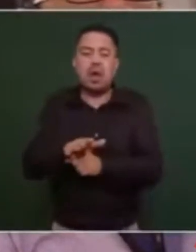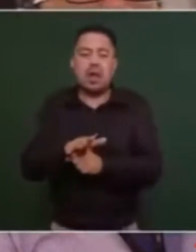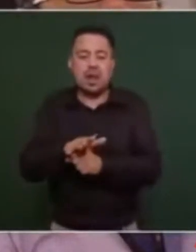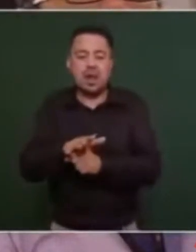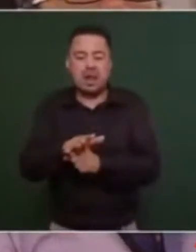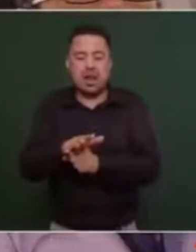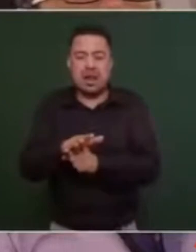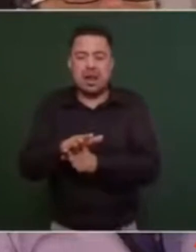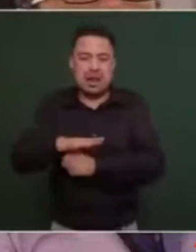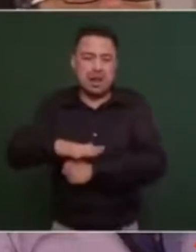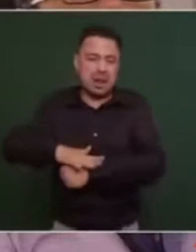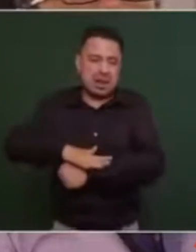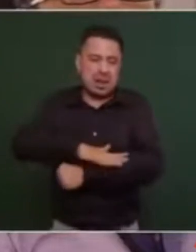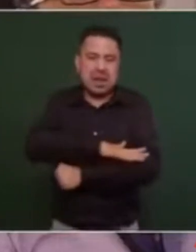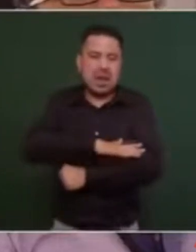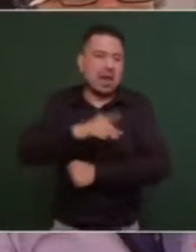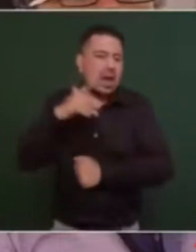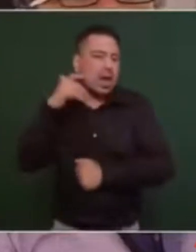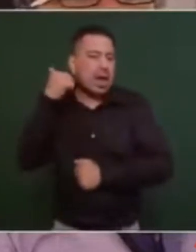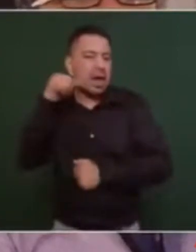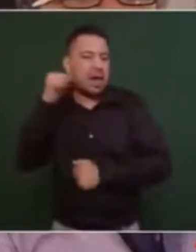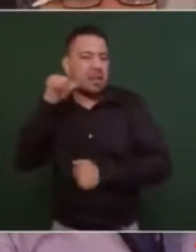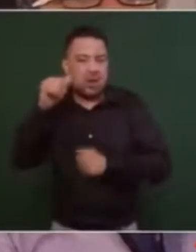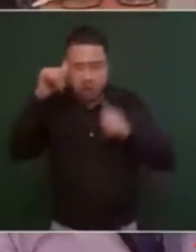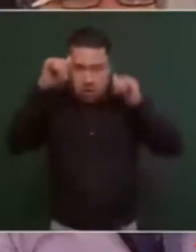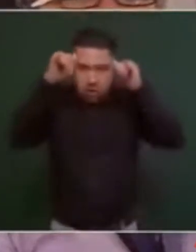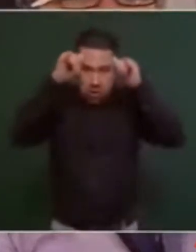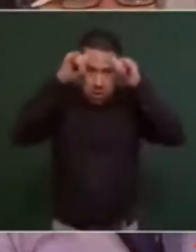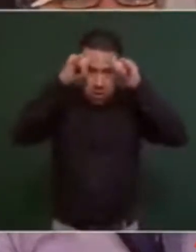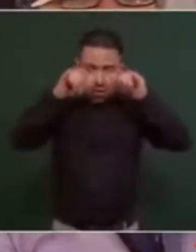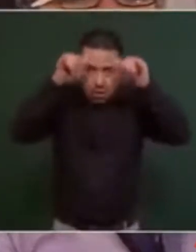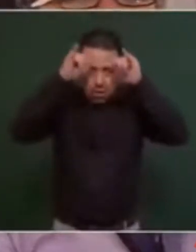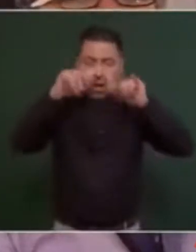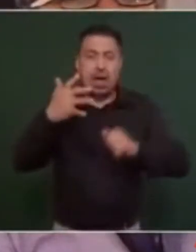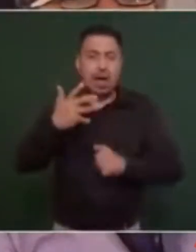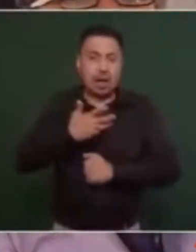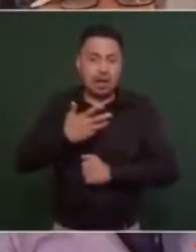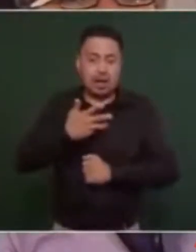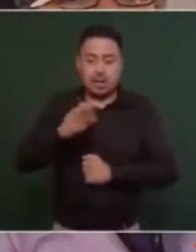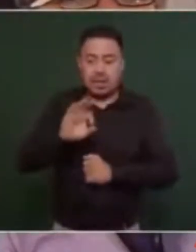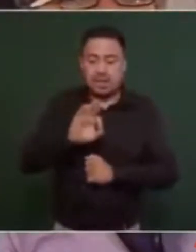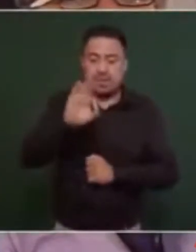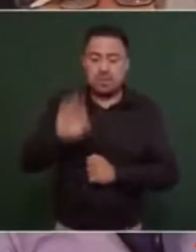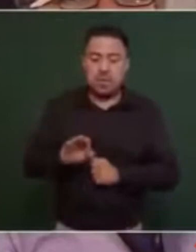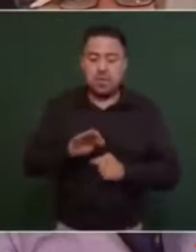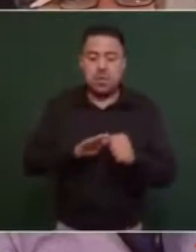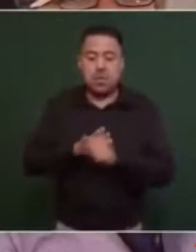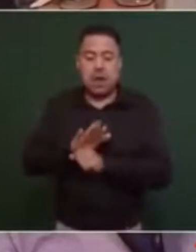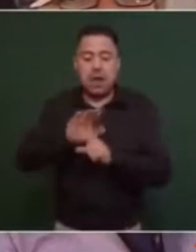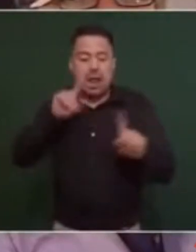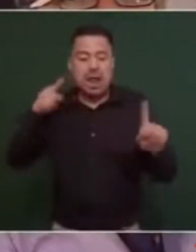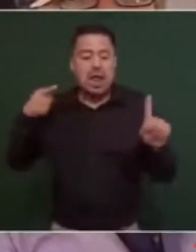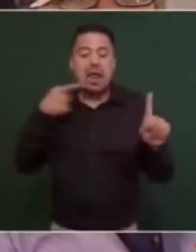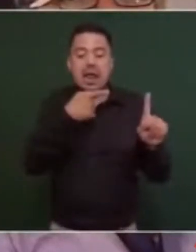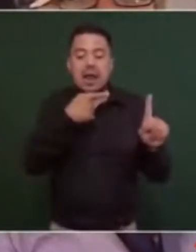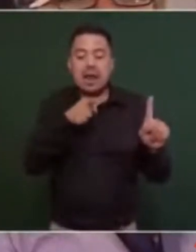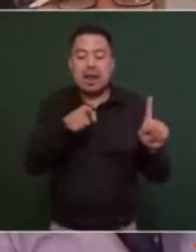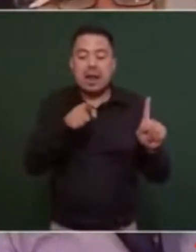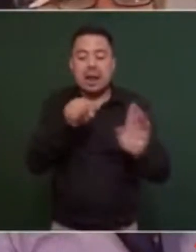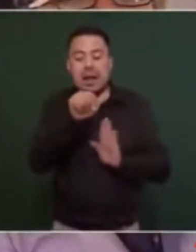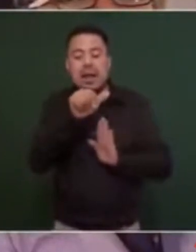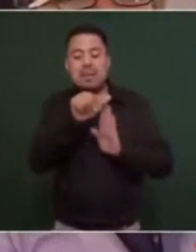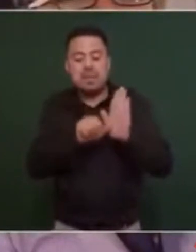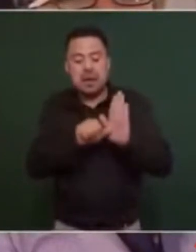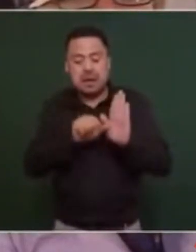de Acapulco y Coyuca si tendrán algún porcentaje y qué meta tienen o qué mes tienen